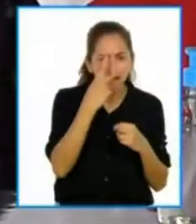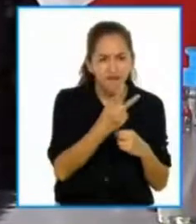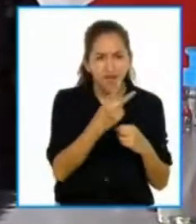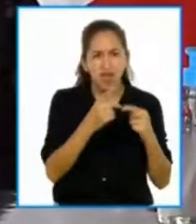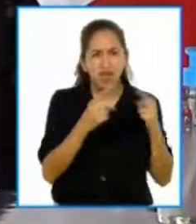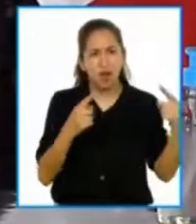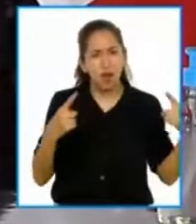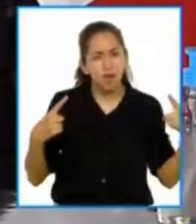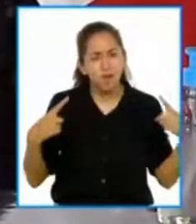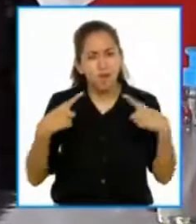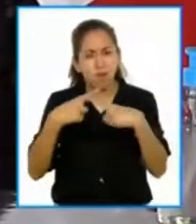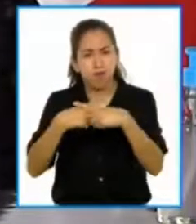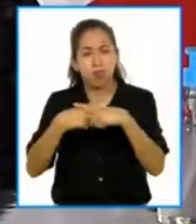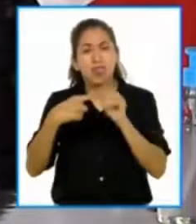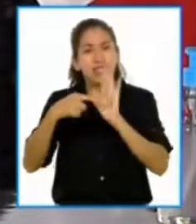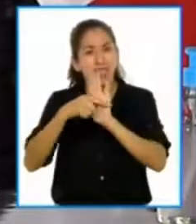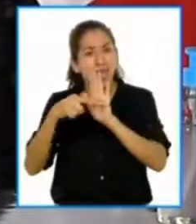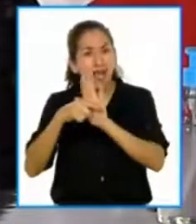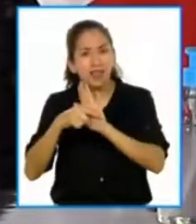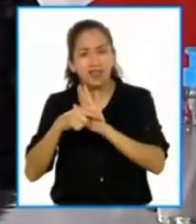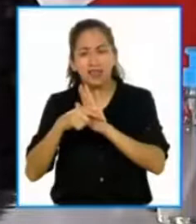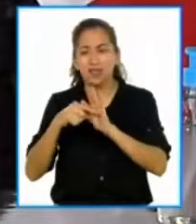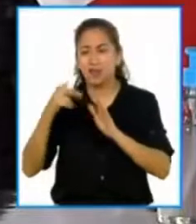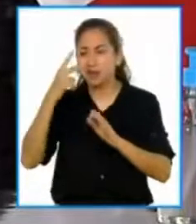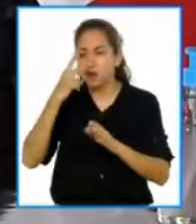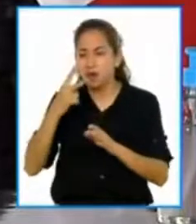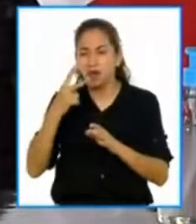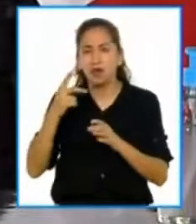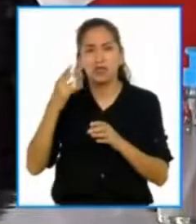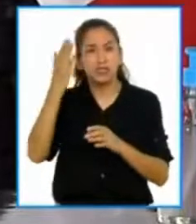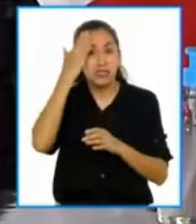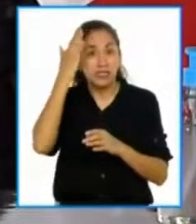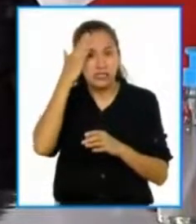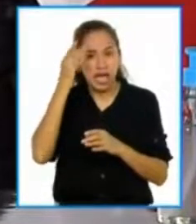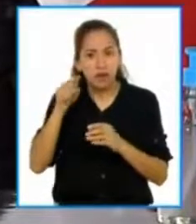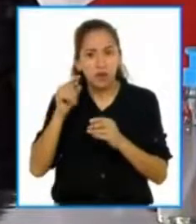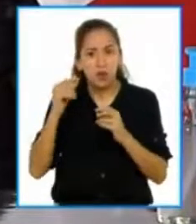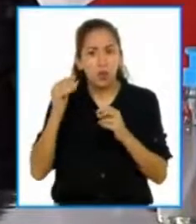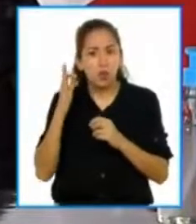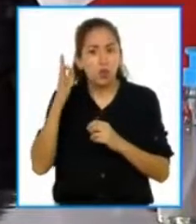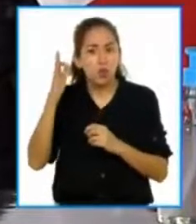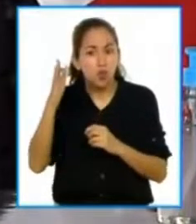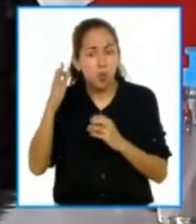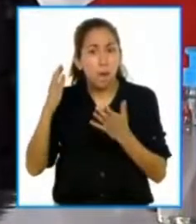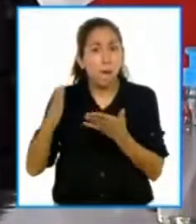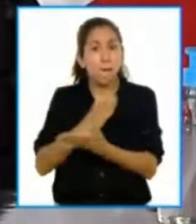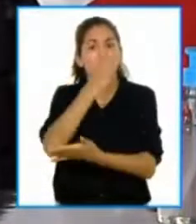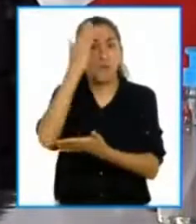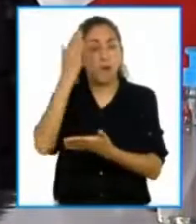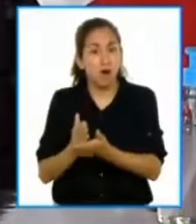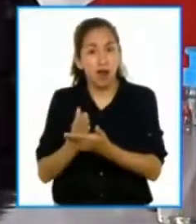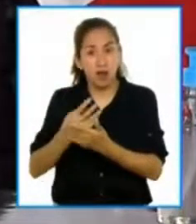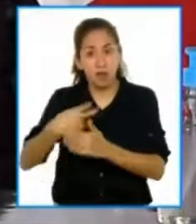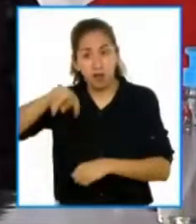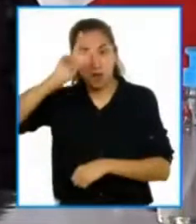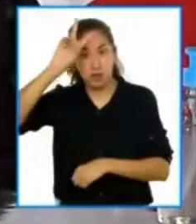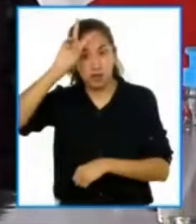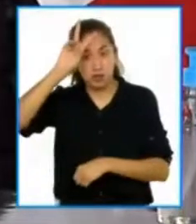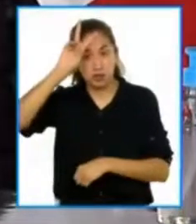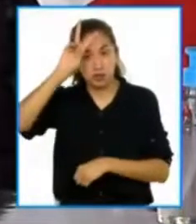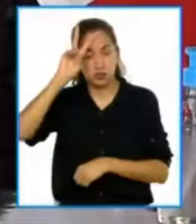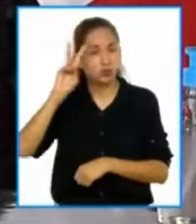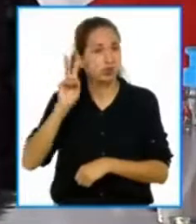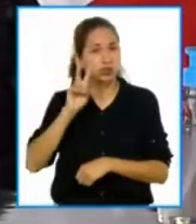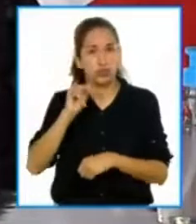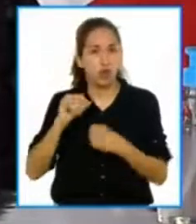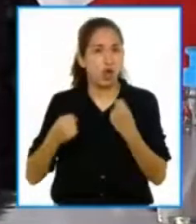no es buena para el país. No estamos ahorrando lo suficiente para la vejez. En el